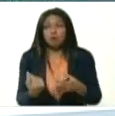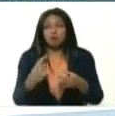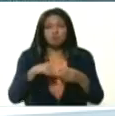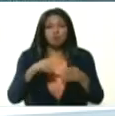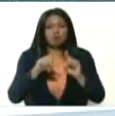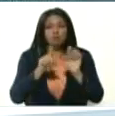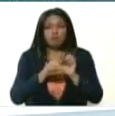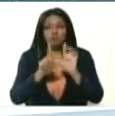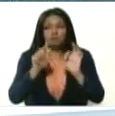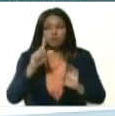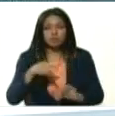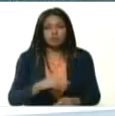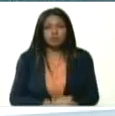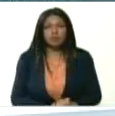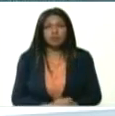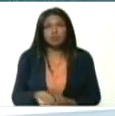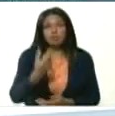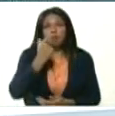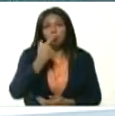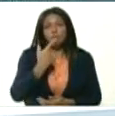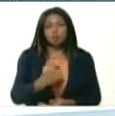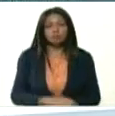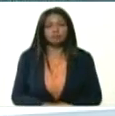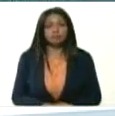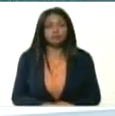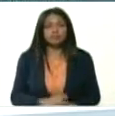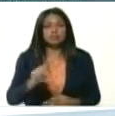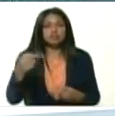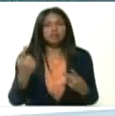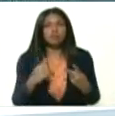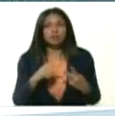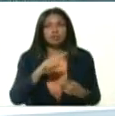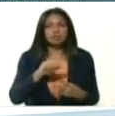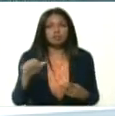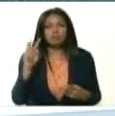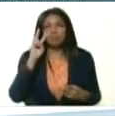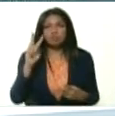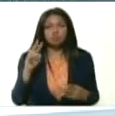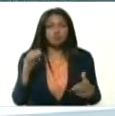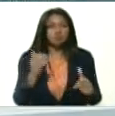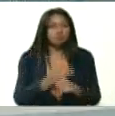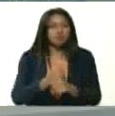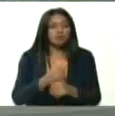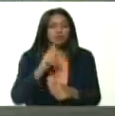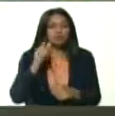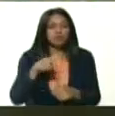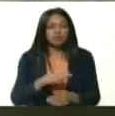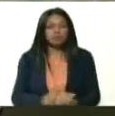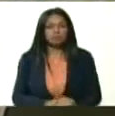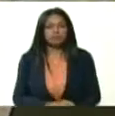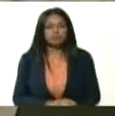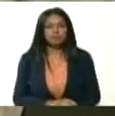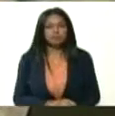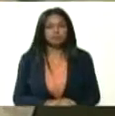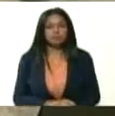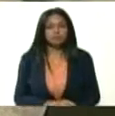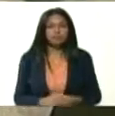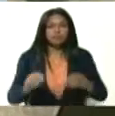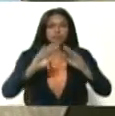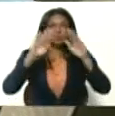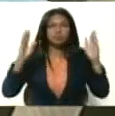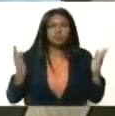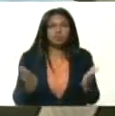en su protocolo de tratamiento. Luego, esta semana vimos que apareció también en el mundo